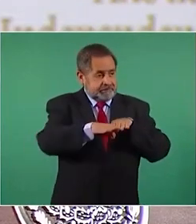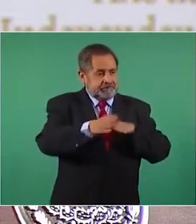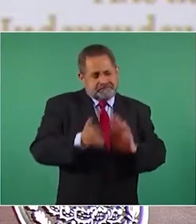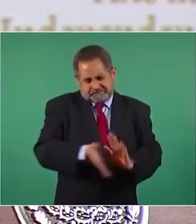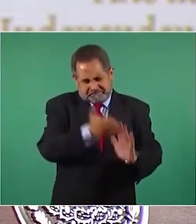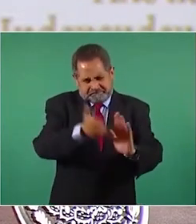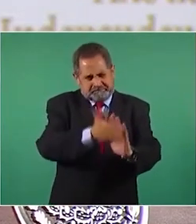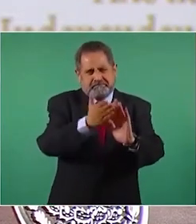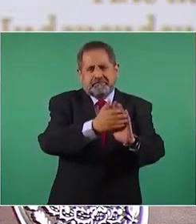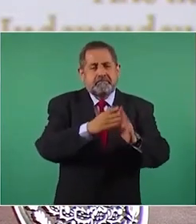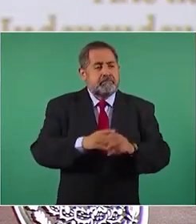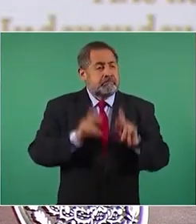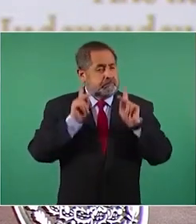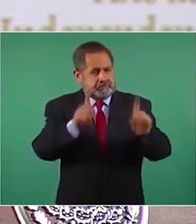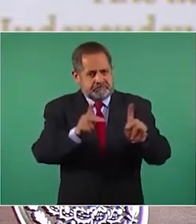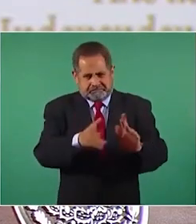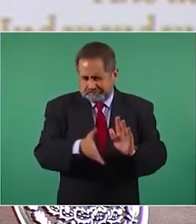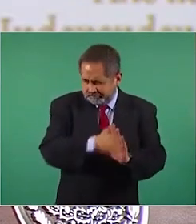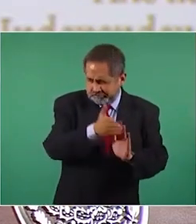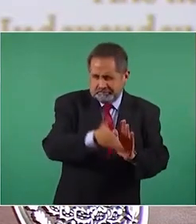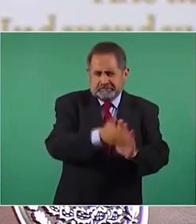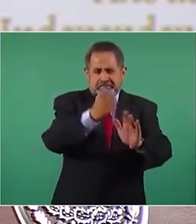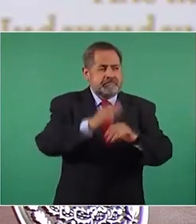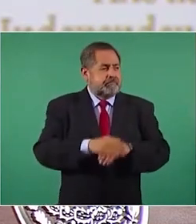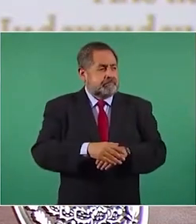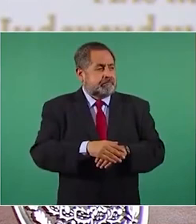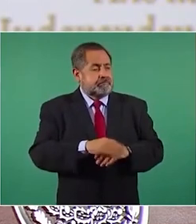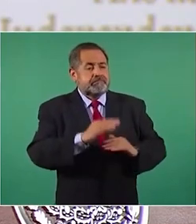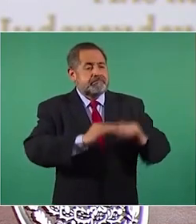puentes, hicimos bordos.